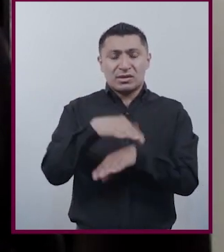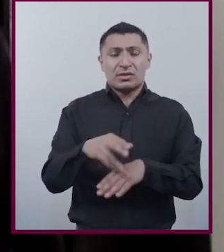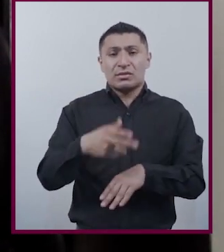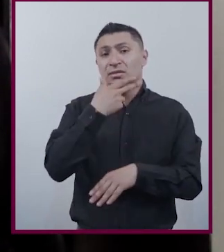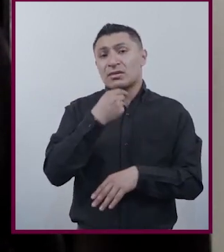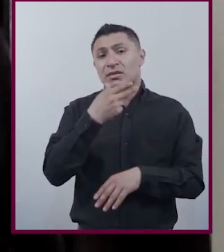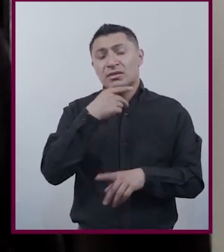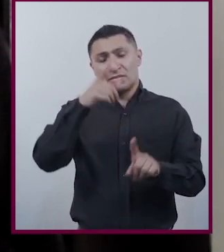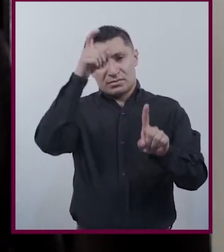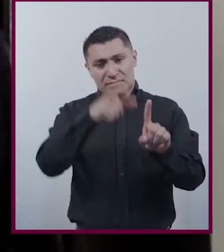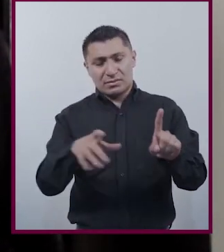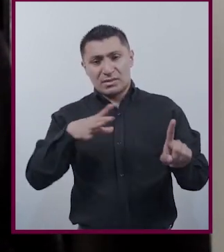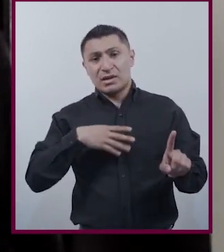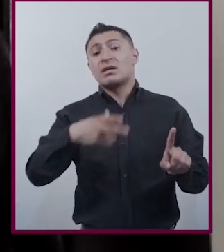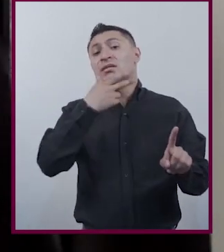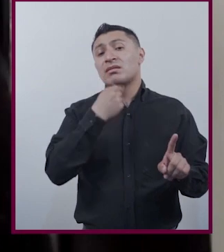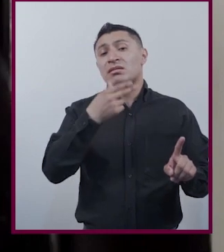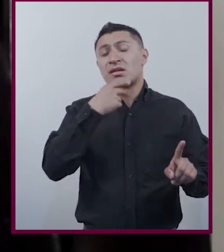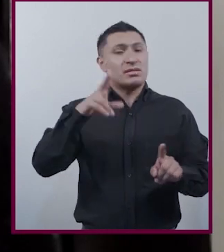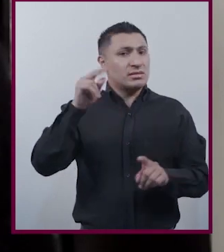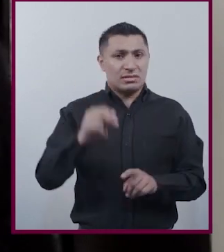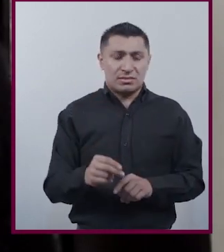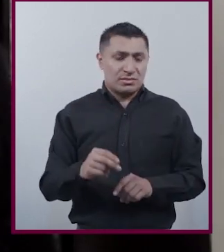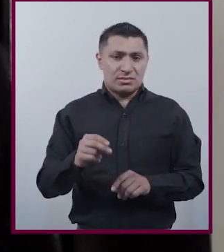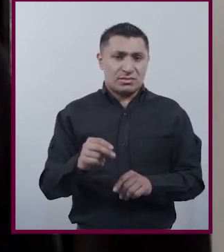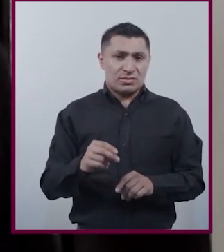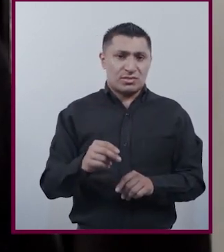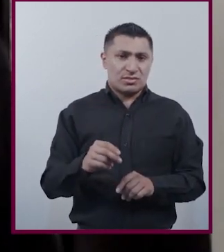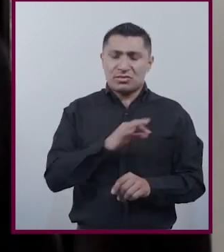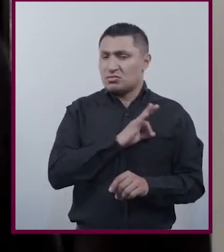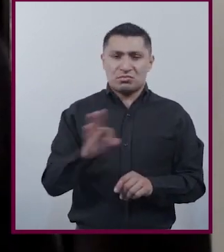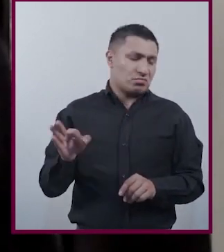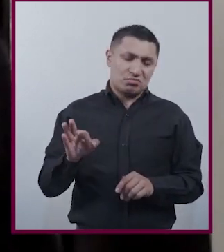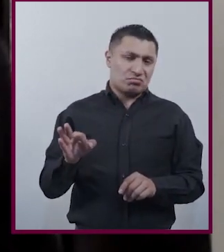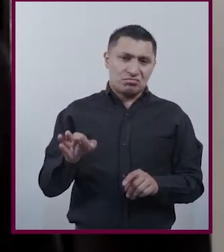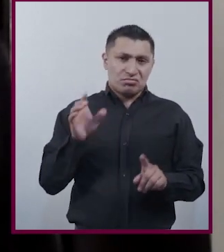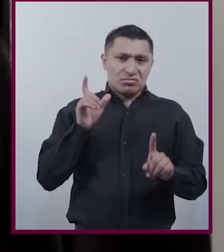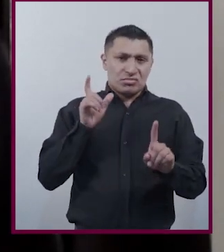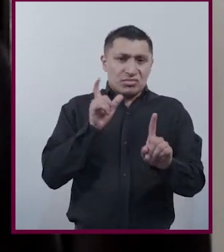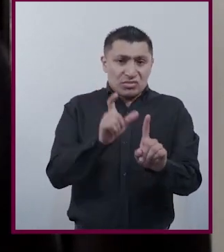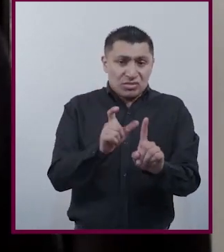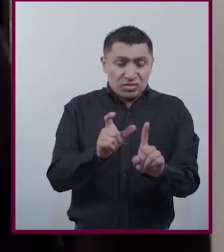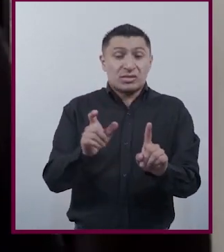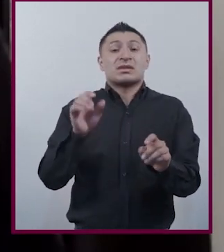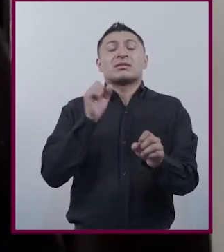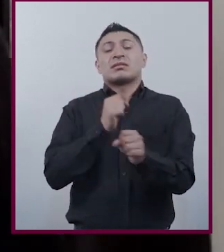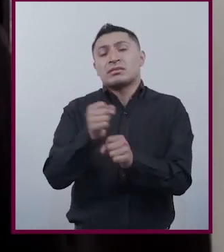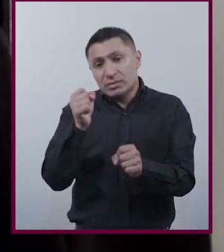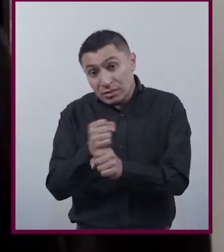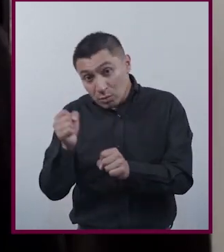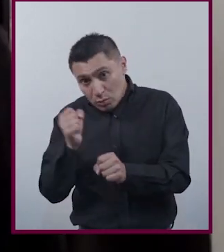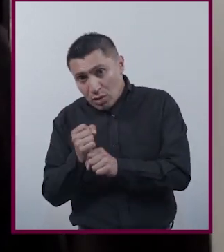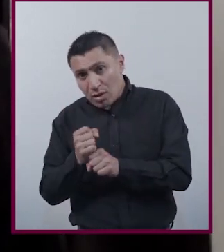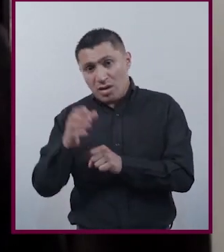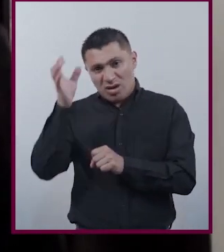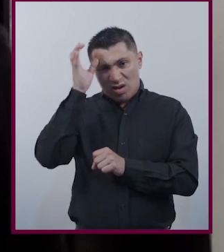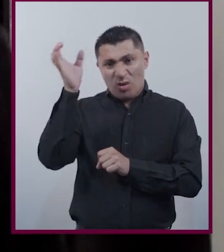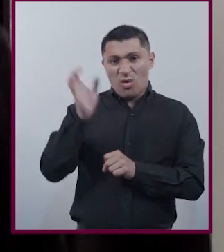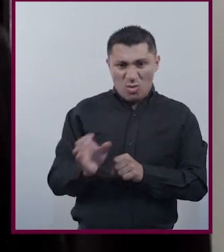A la masculinidad Está generando hombres Que no son capaces De cuidar Que son violentos Que son crueles